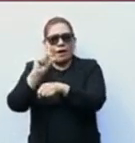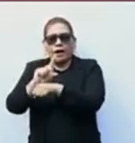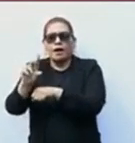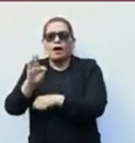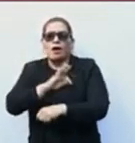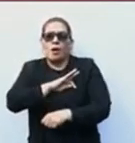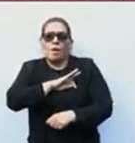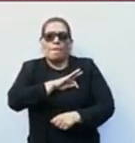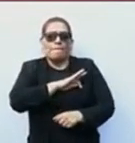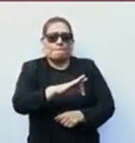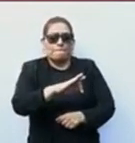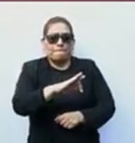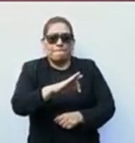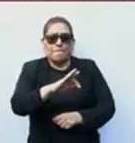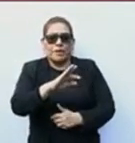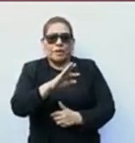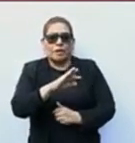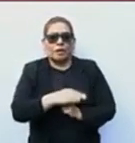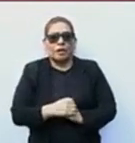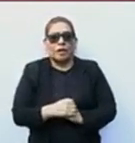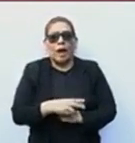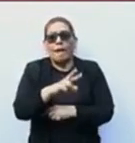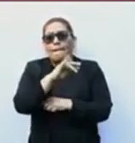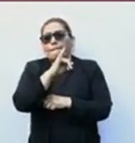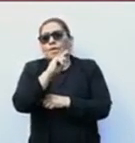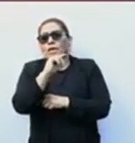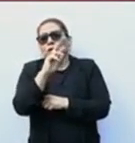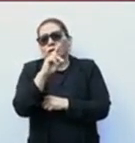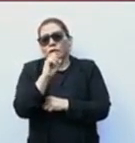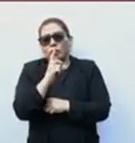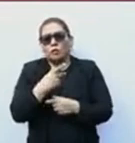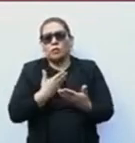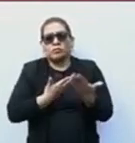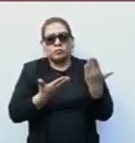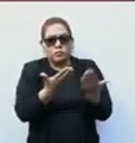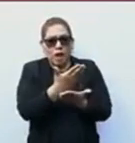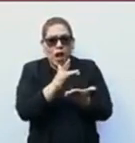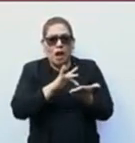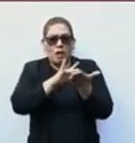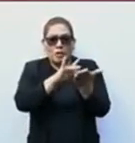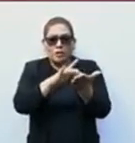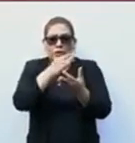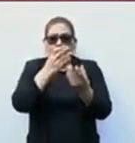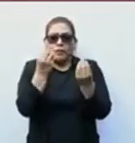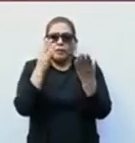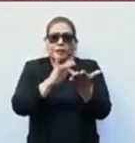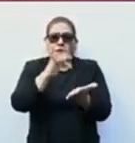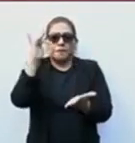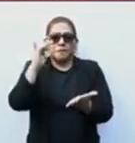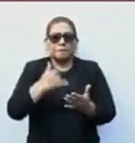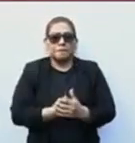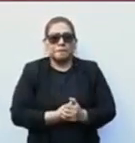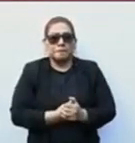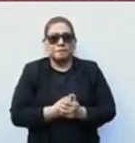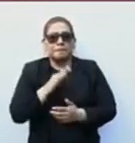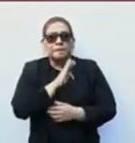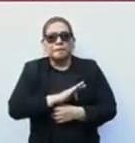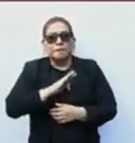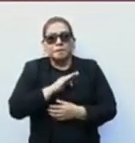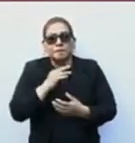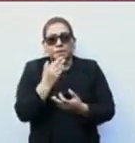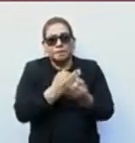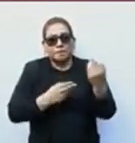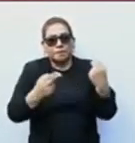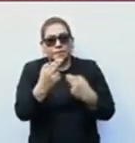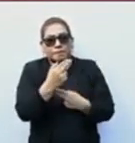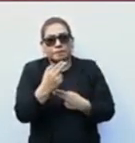sólo es virtud si se pone al servicio de los demás. Así que muchísimas gracias y felicidades a ustedes